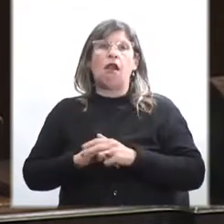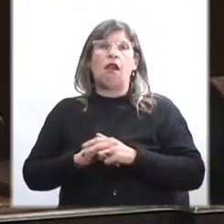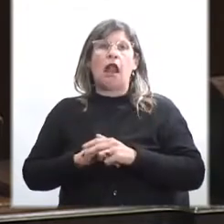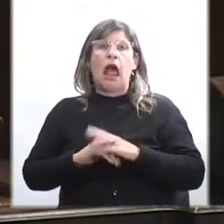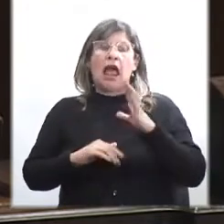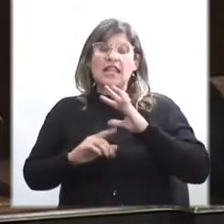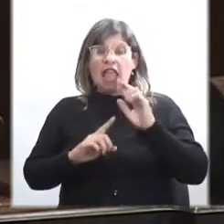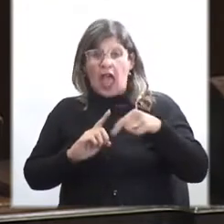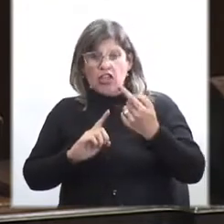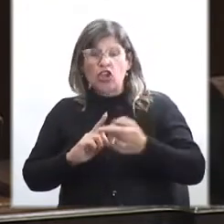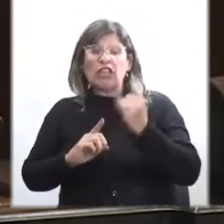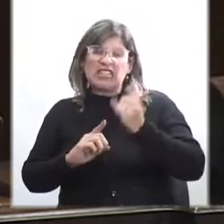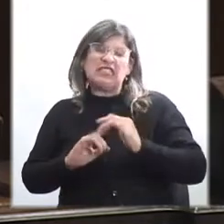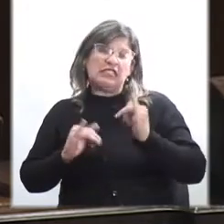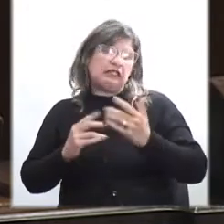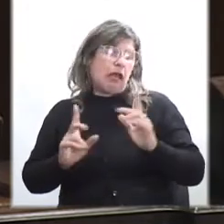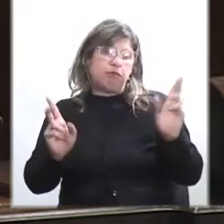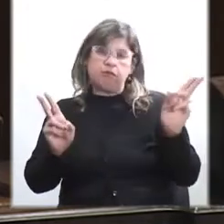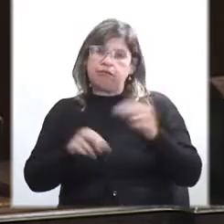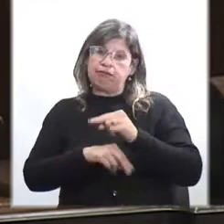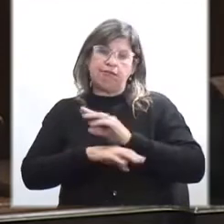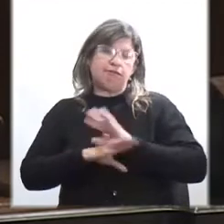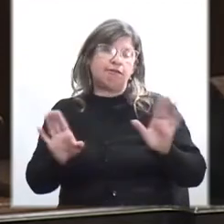Y hay otras que sí prescribieron.